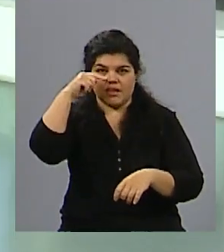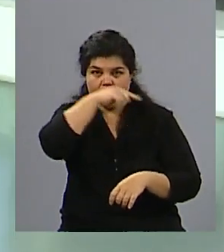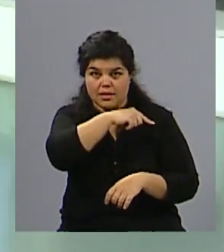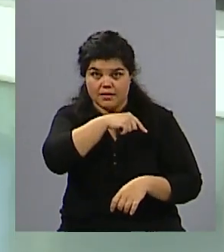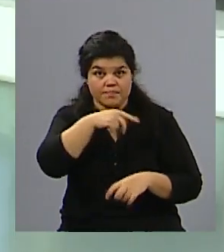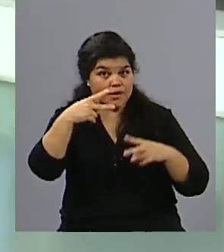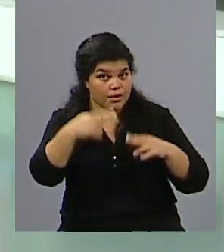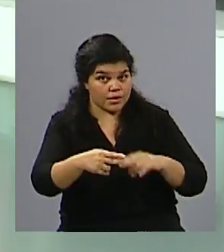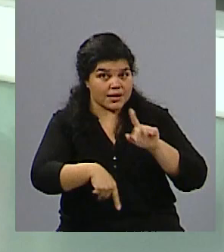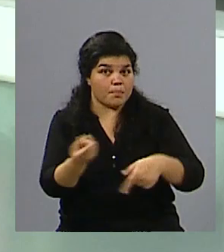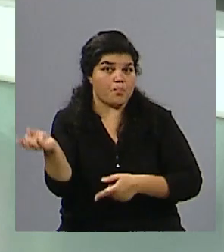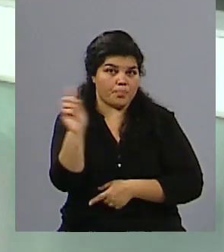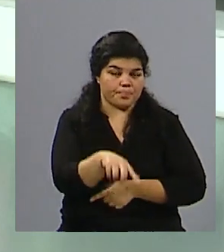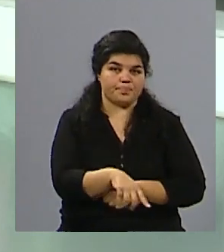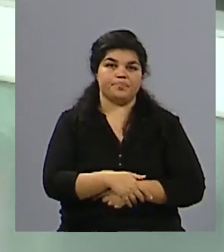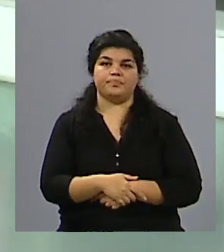Y volvemos en un ratito.